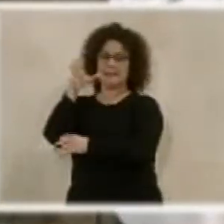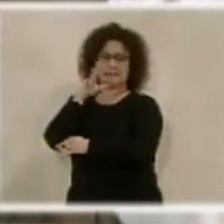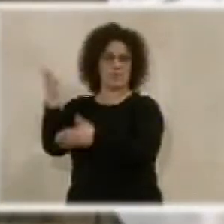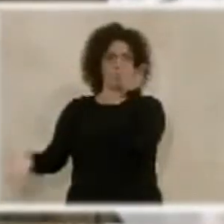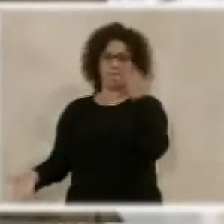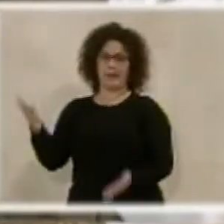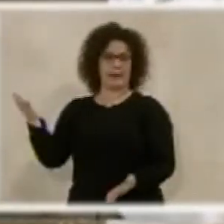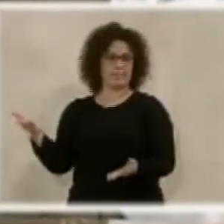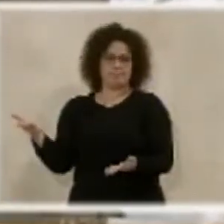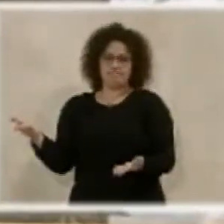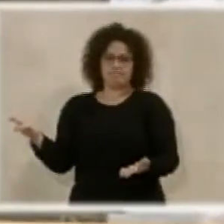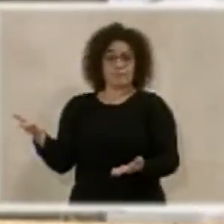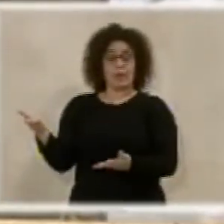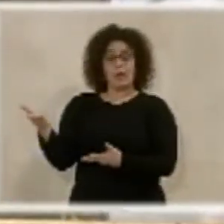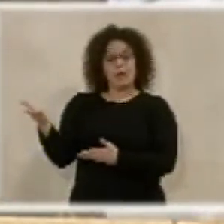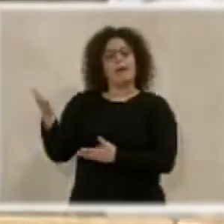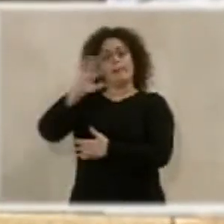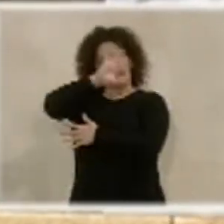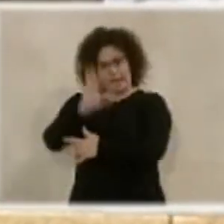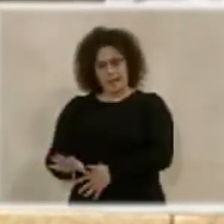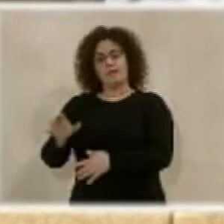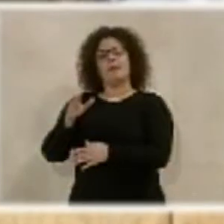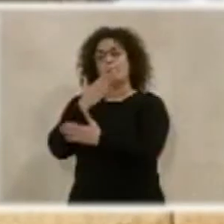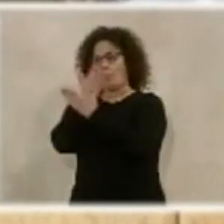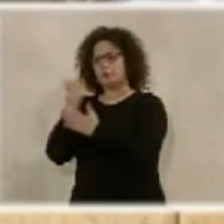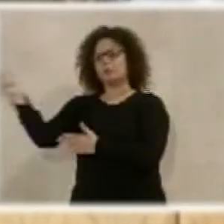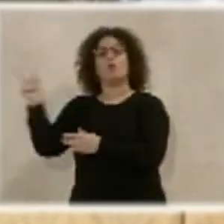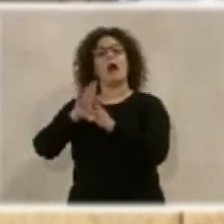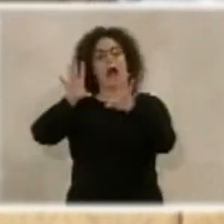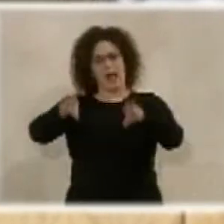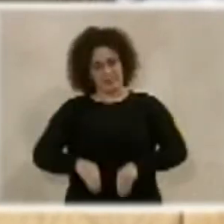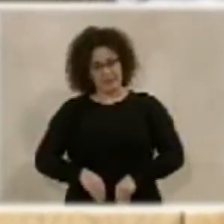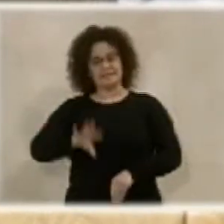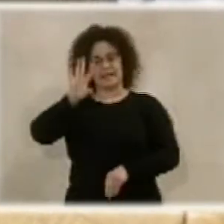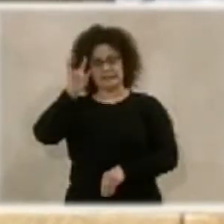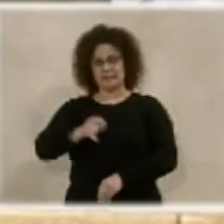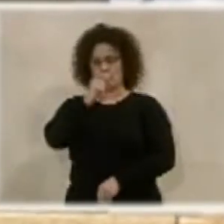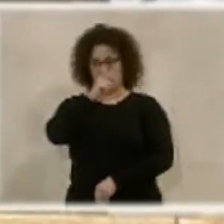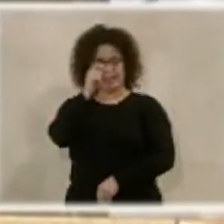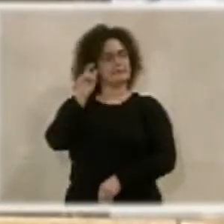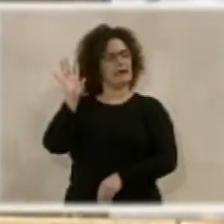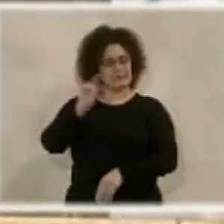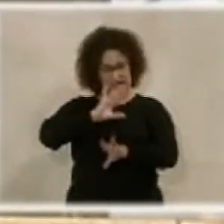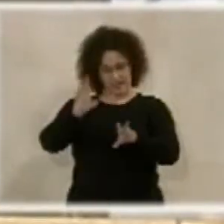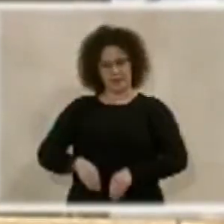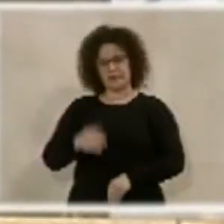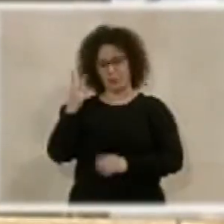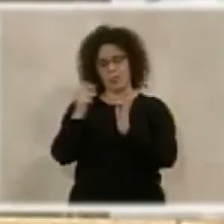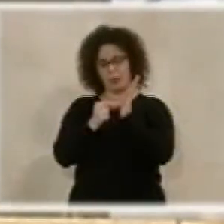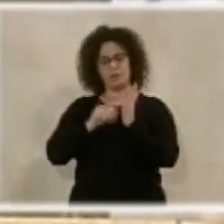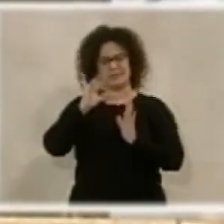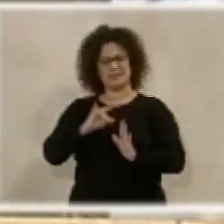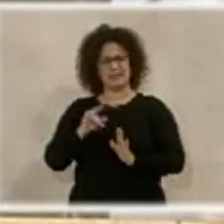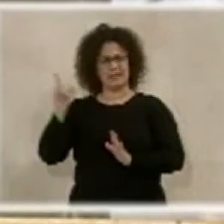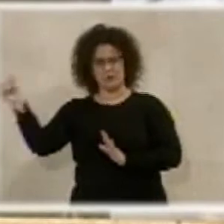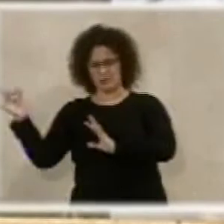comparado. Me parece muy bien que acepten la propuesta del Grupo Socialista, que ya de antemano acepto las dos propuestas que han hecho, pero que